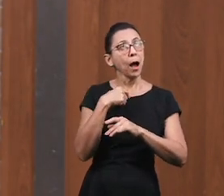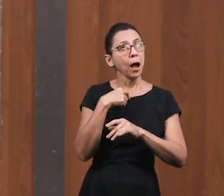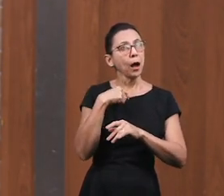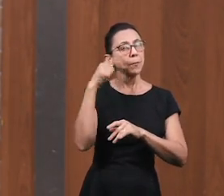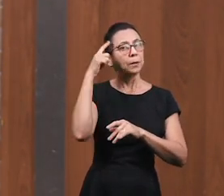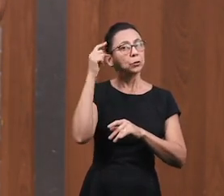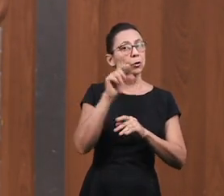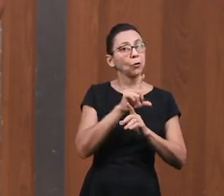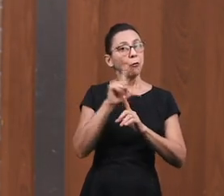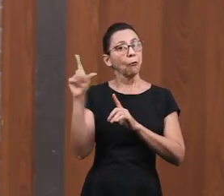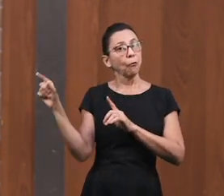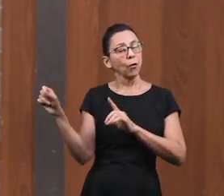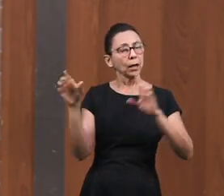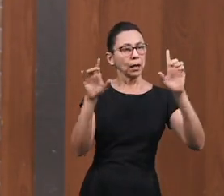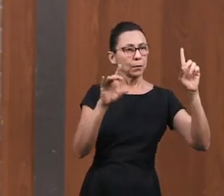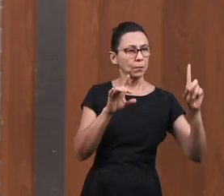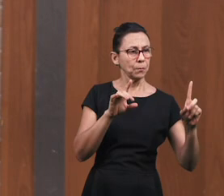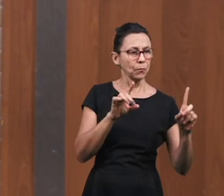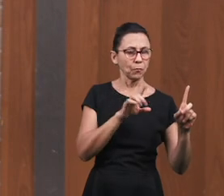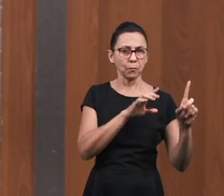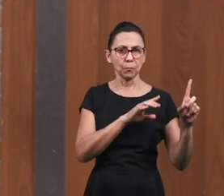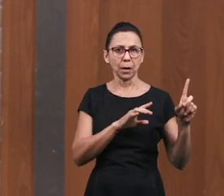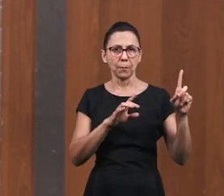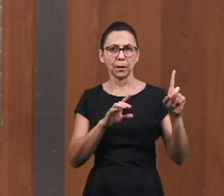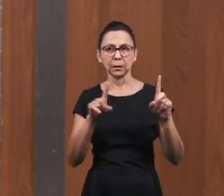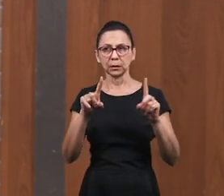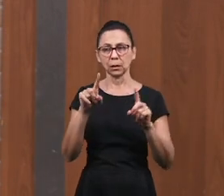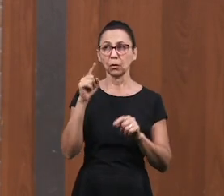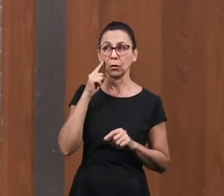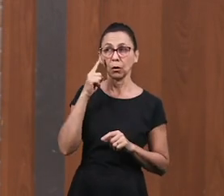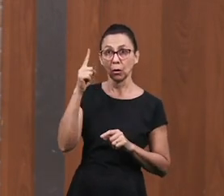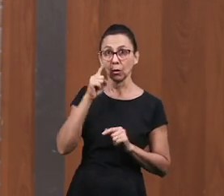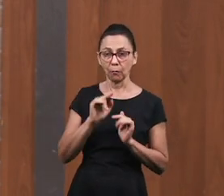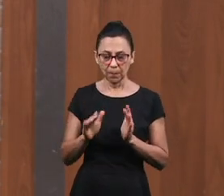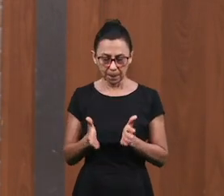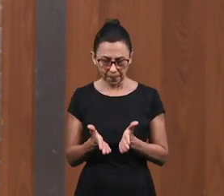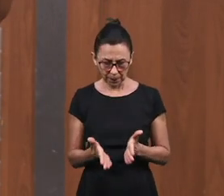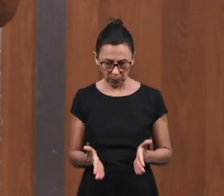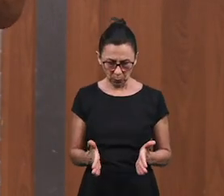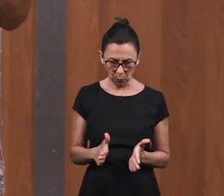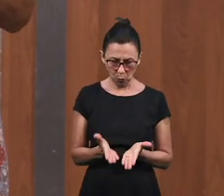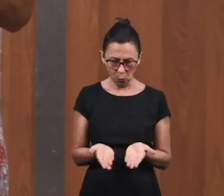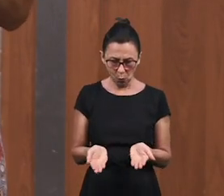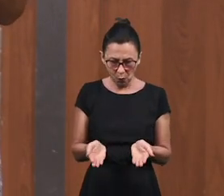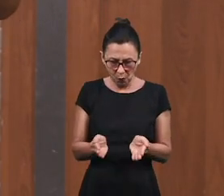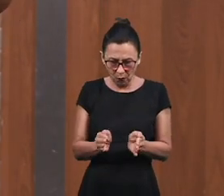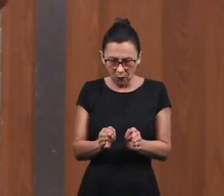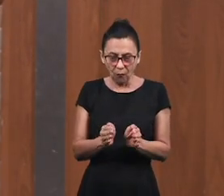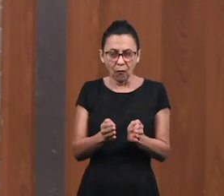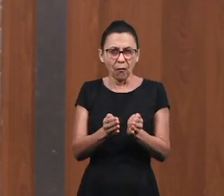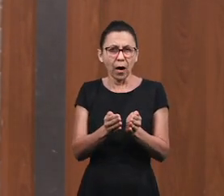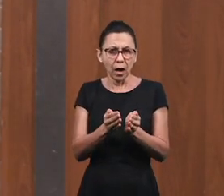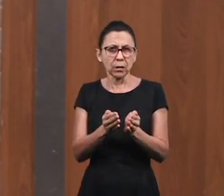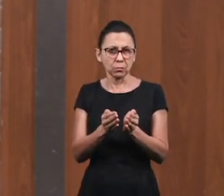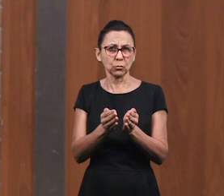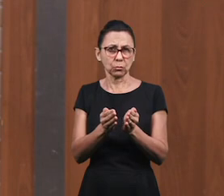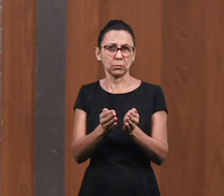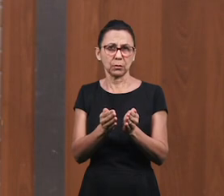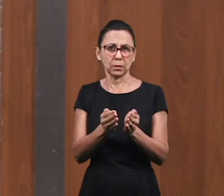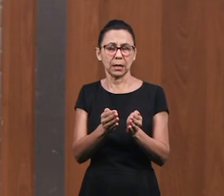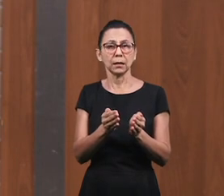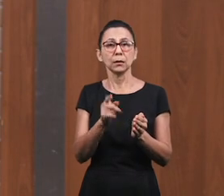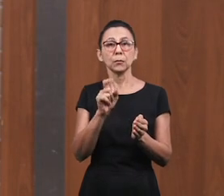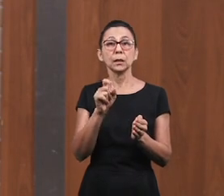dentro El frasco de alabastro era así Un frasco de cerámica Que contenía el eruzado